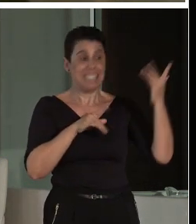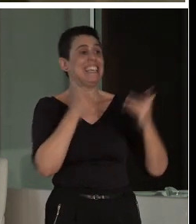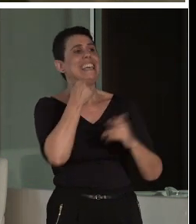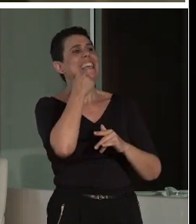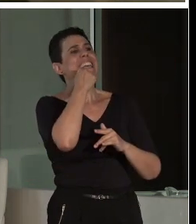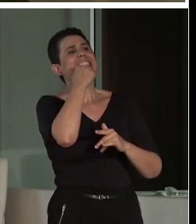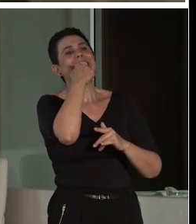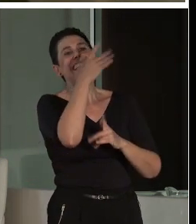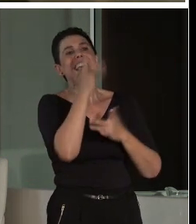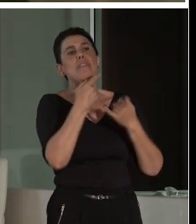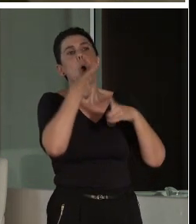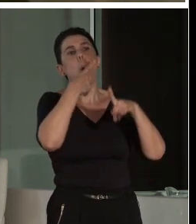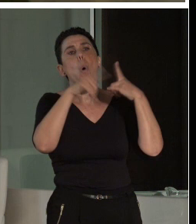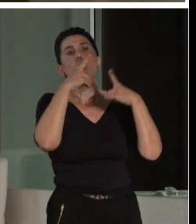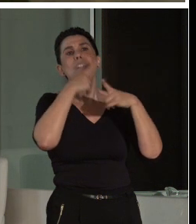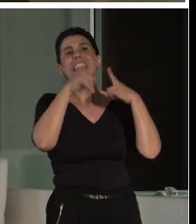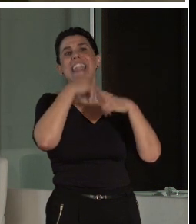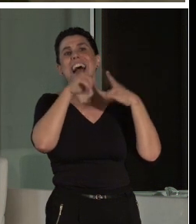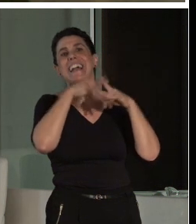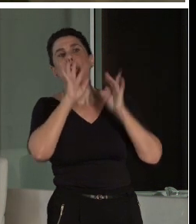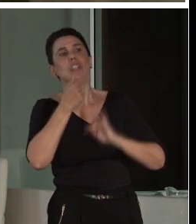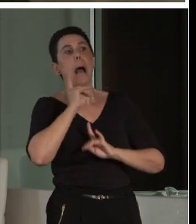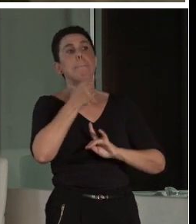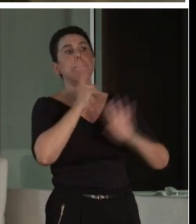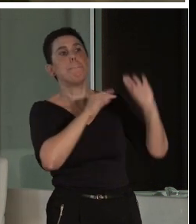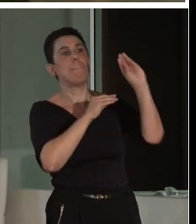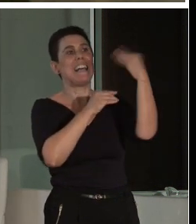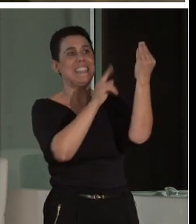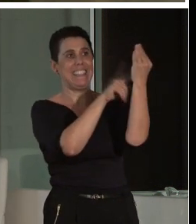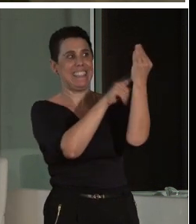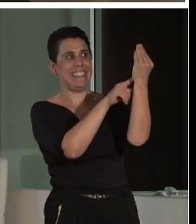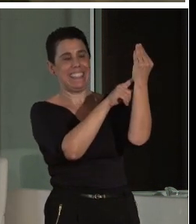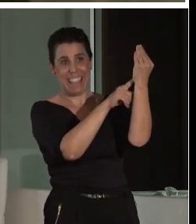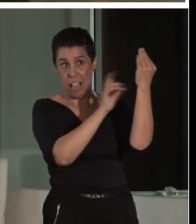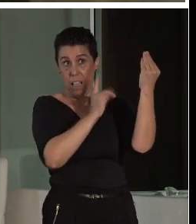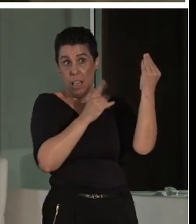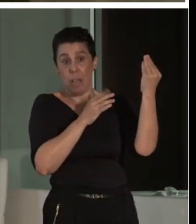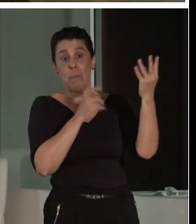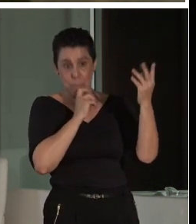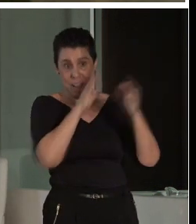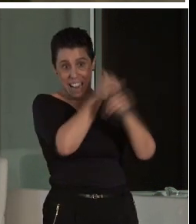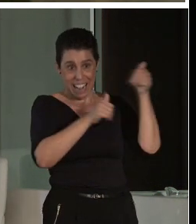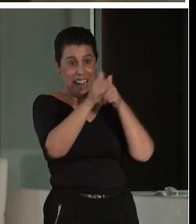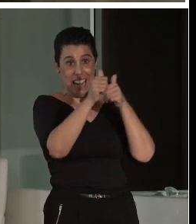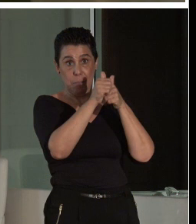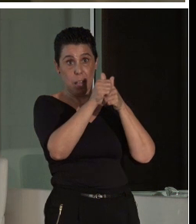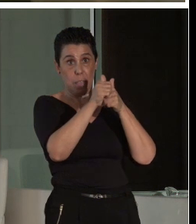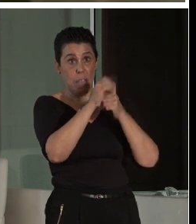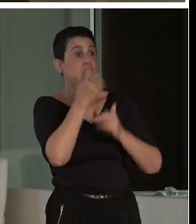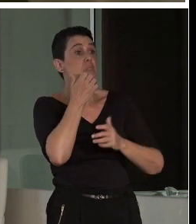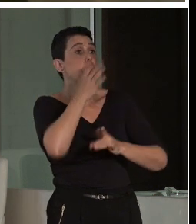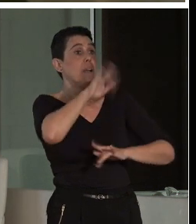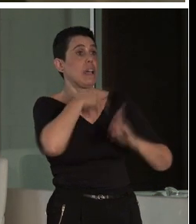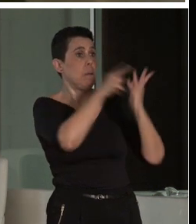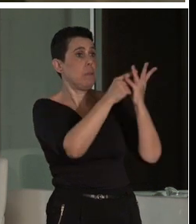relevancia al elemento observado. Significa dos cosas. Que no me cuentes allí lo que me puedo leer en mi casa.